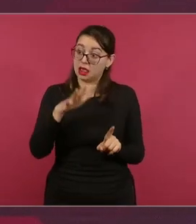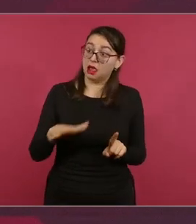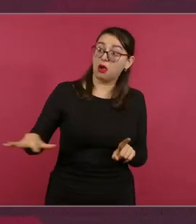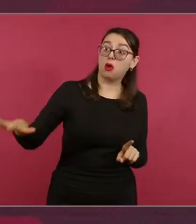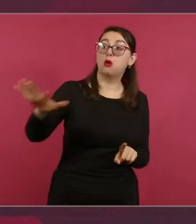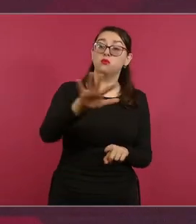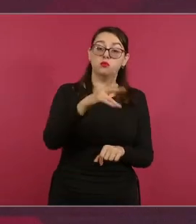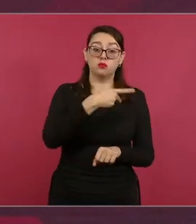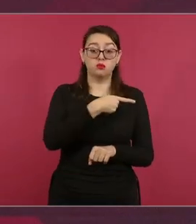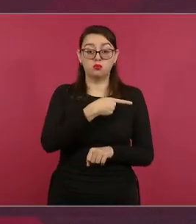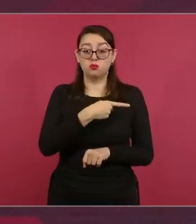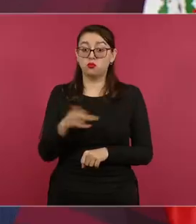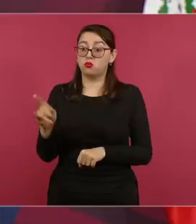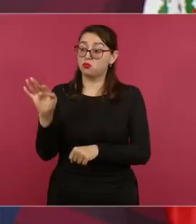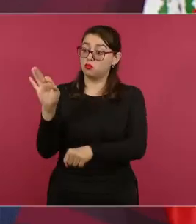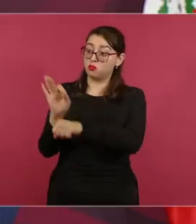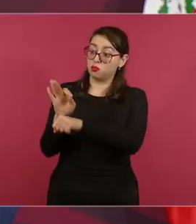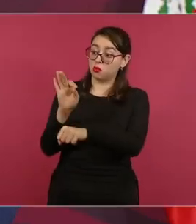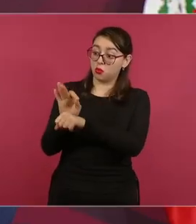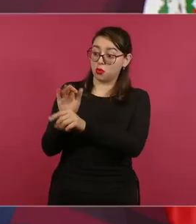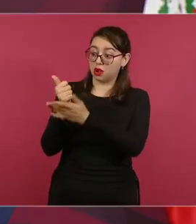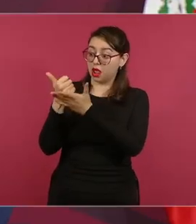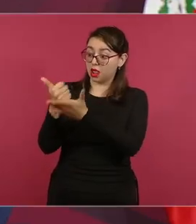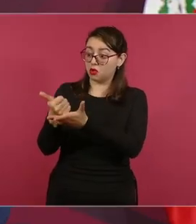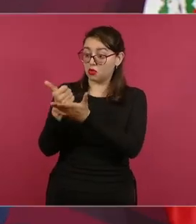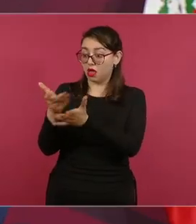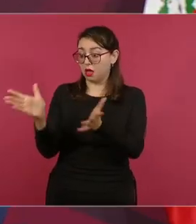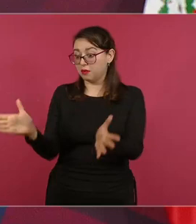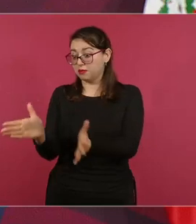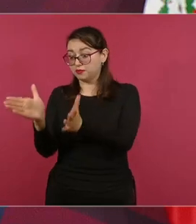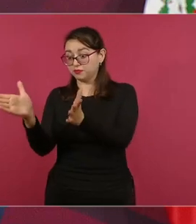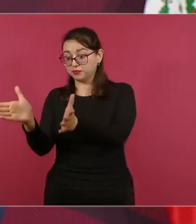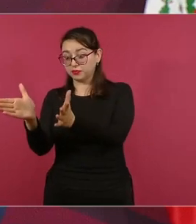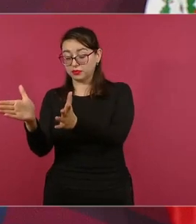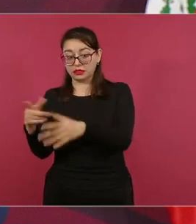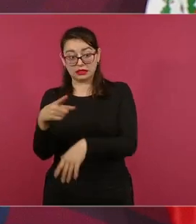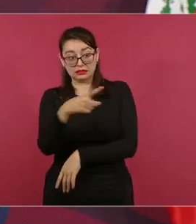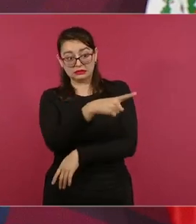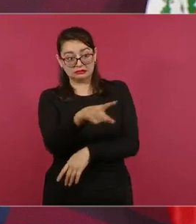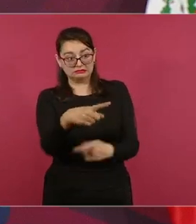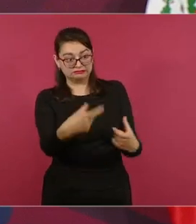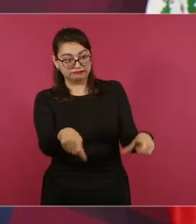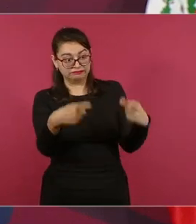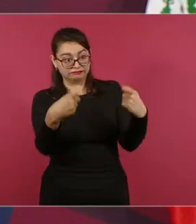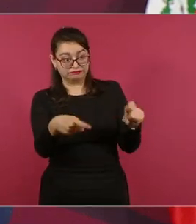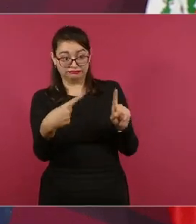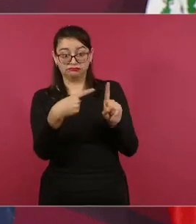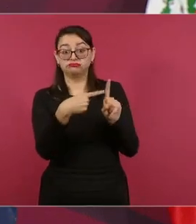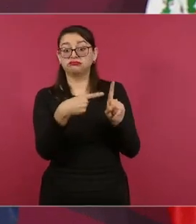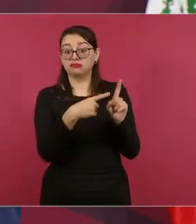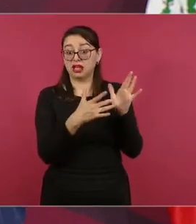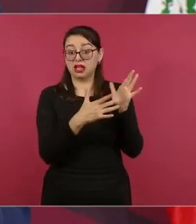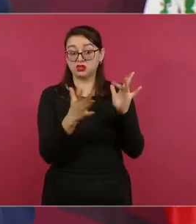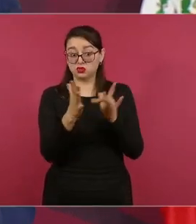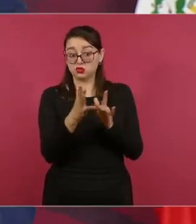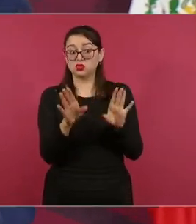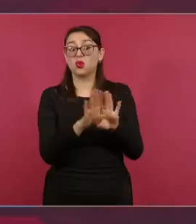que decía de los potentados. Bueno,